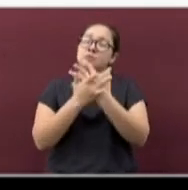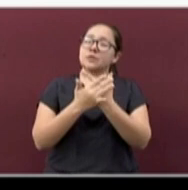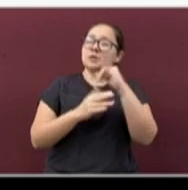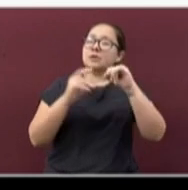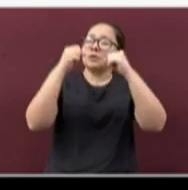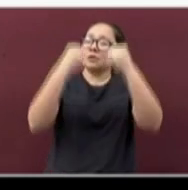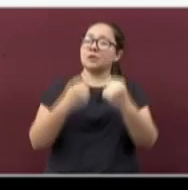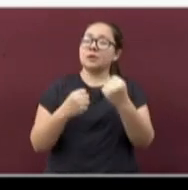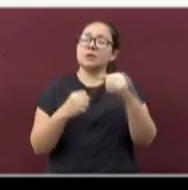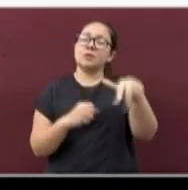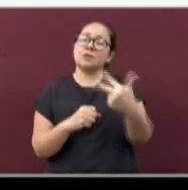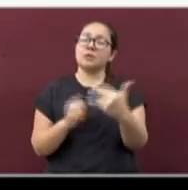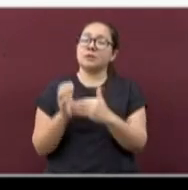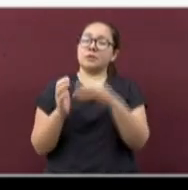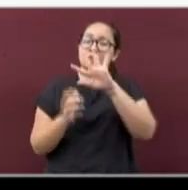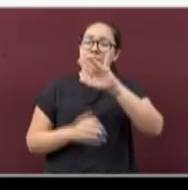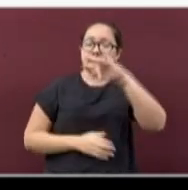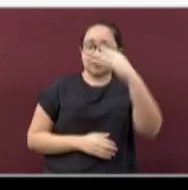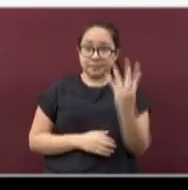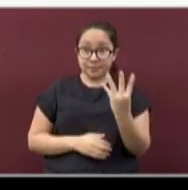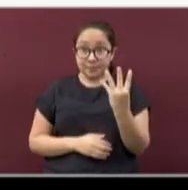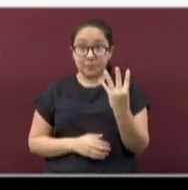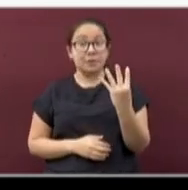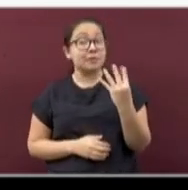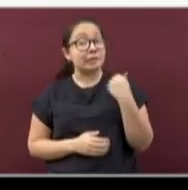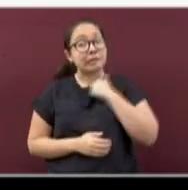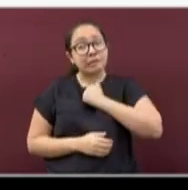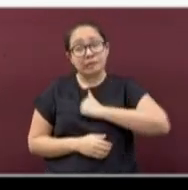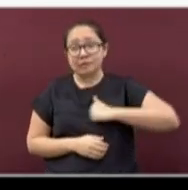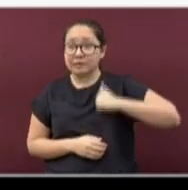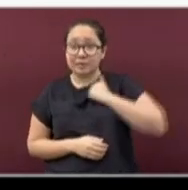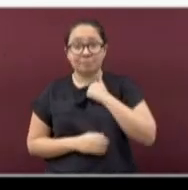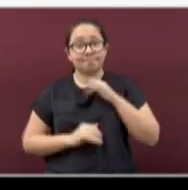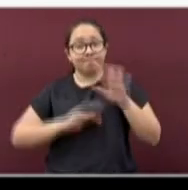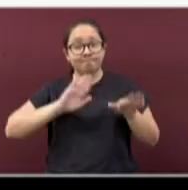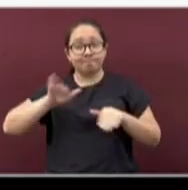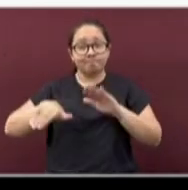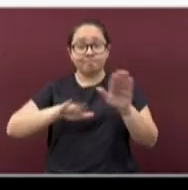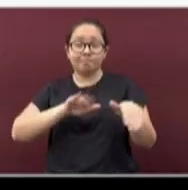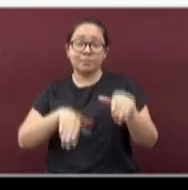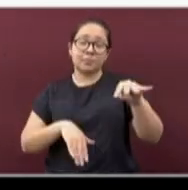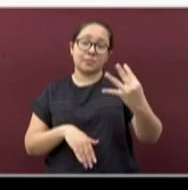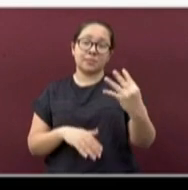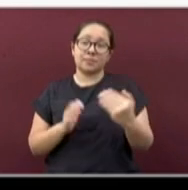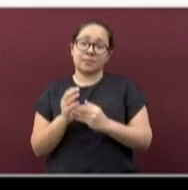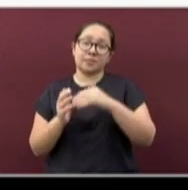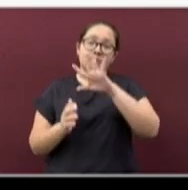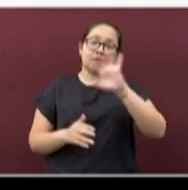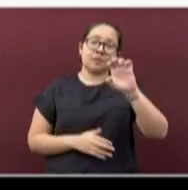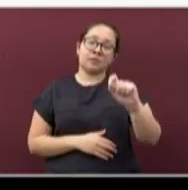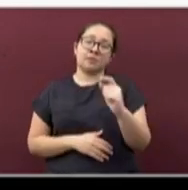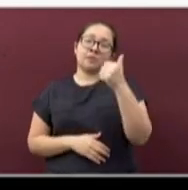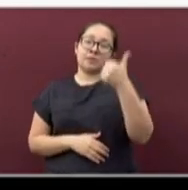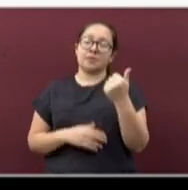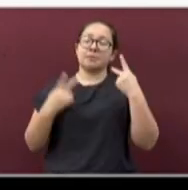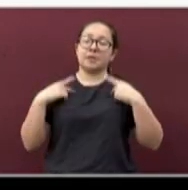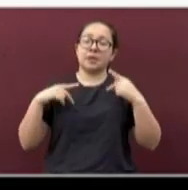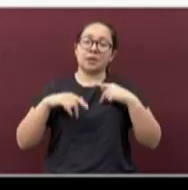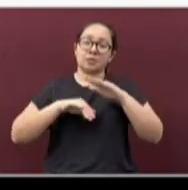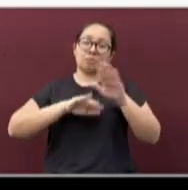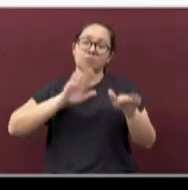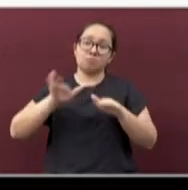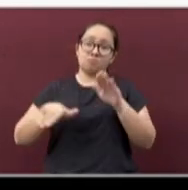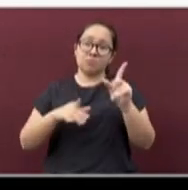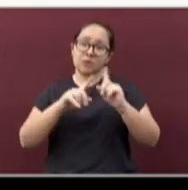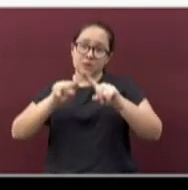sospechosos 13,054. Y desafortunadamente, 14,526 enfermos han fallecido